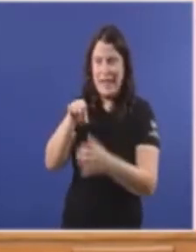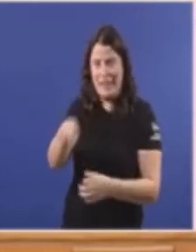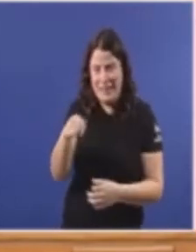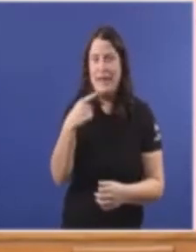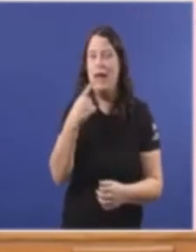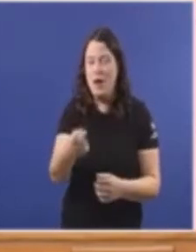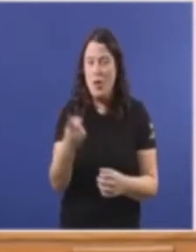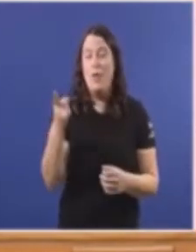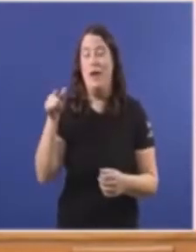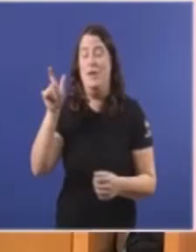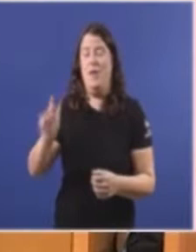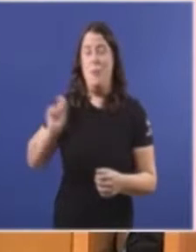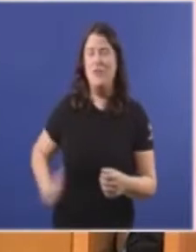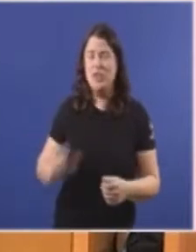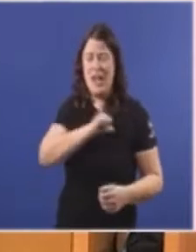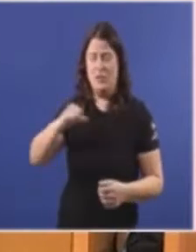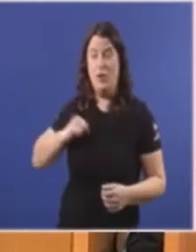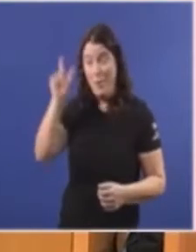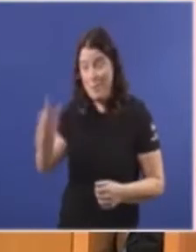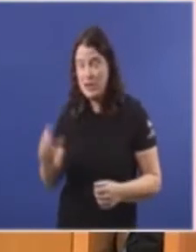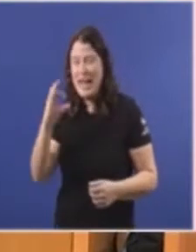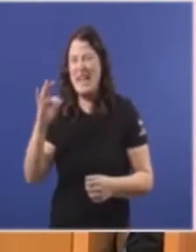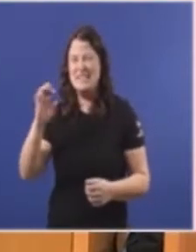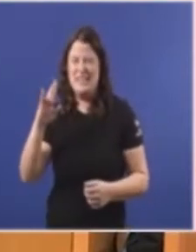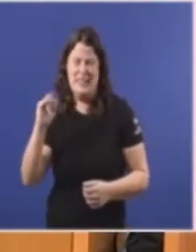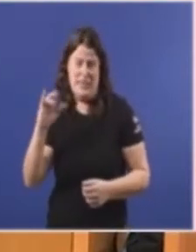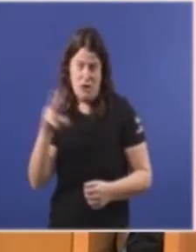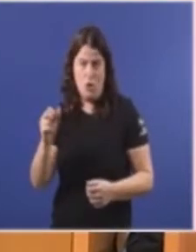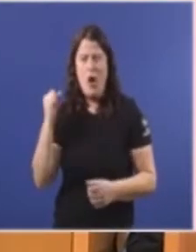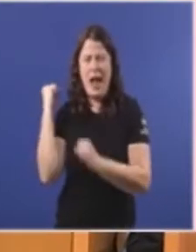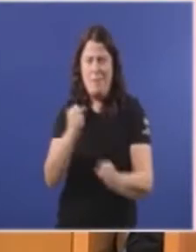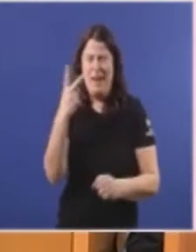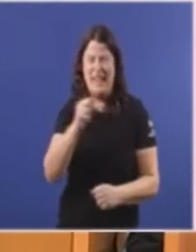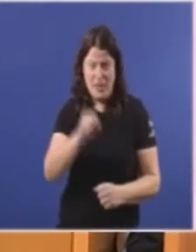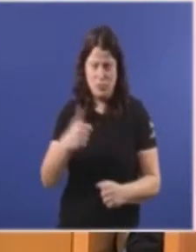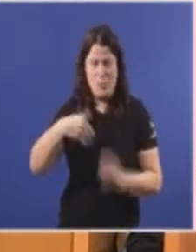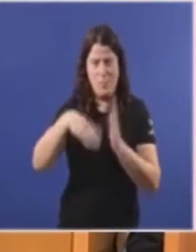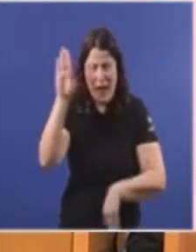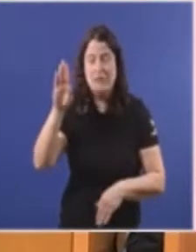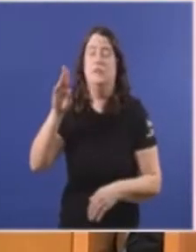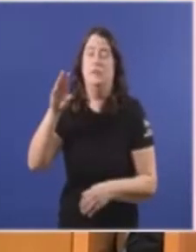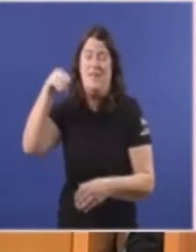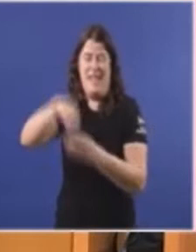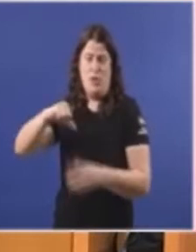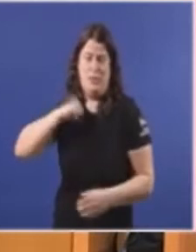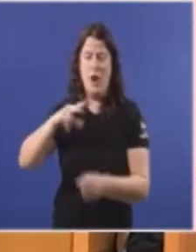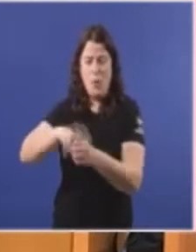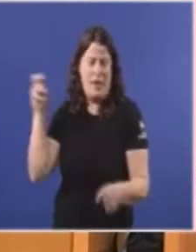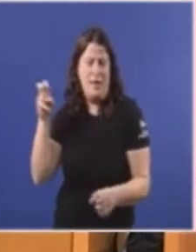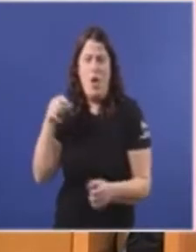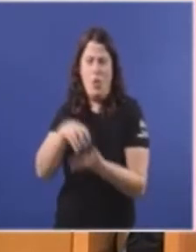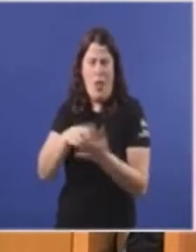integridade profesional E personal De Castrillo Con máis de dúas décadas De exercicio Na profesión médica No hospital de Berín Está fora de todas